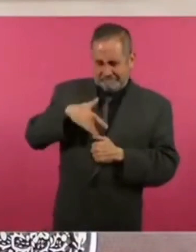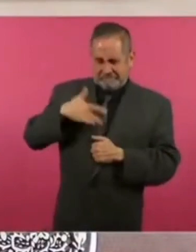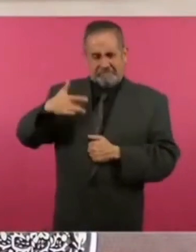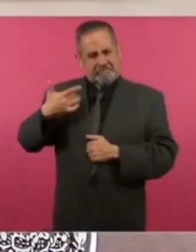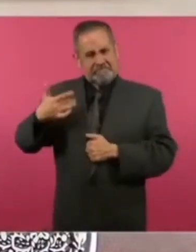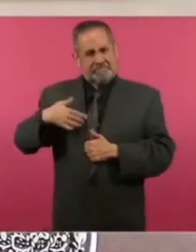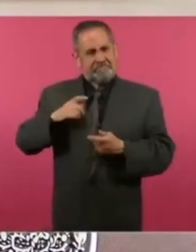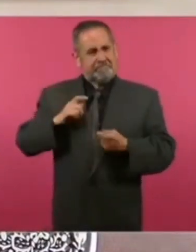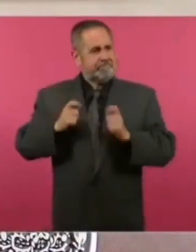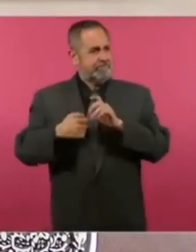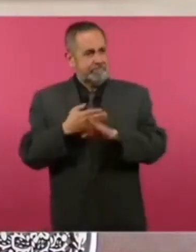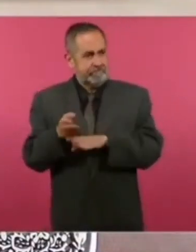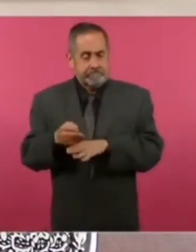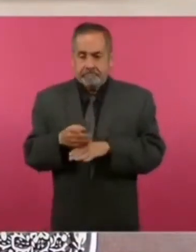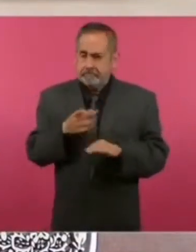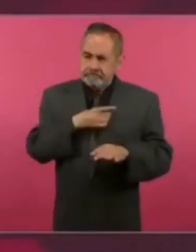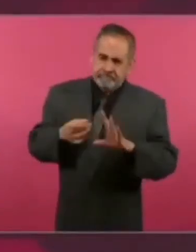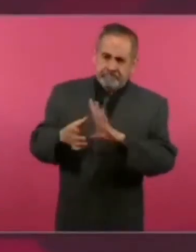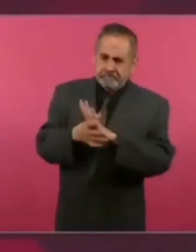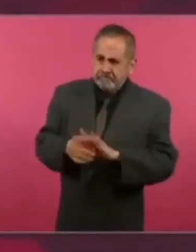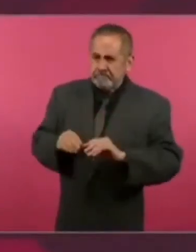imprimiendo principios ideales